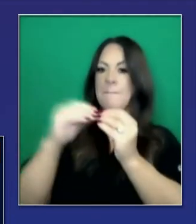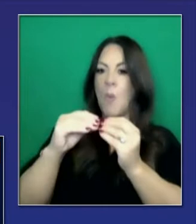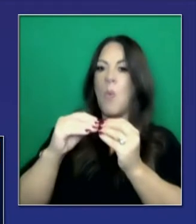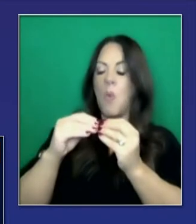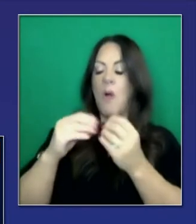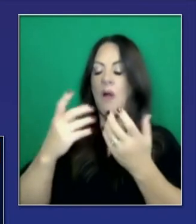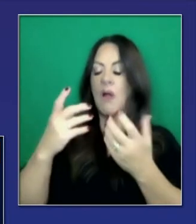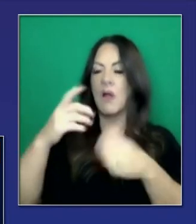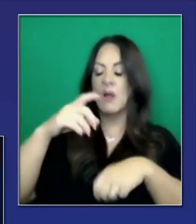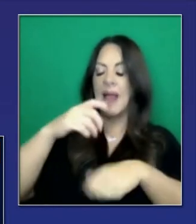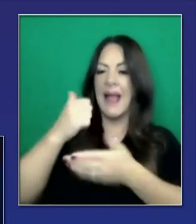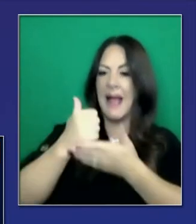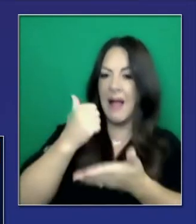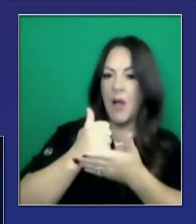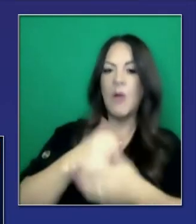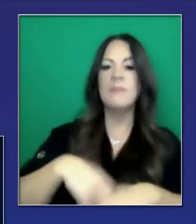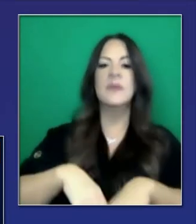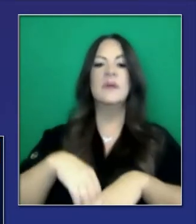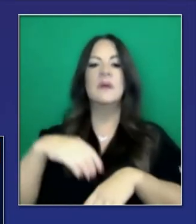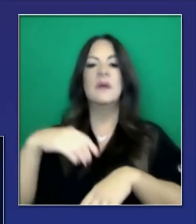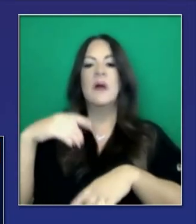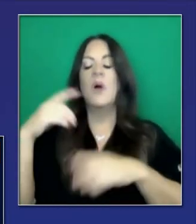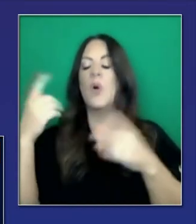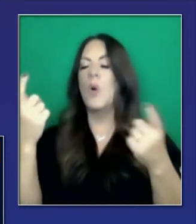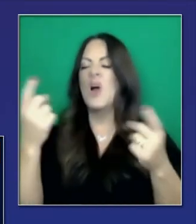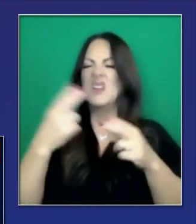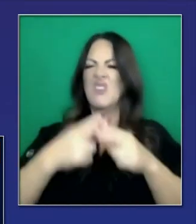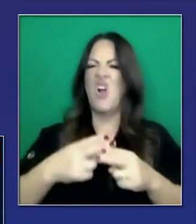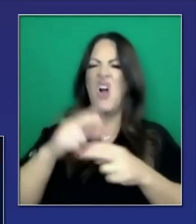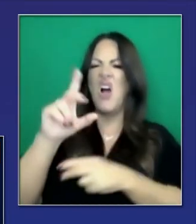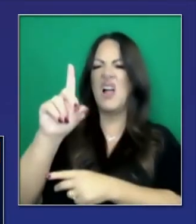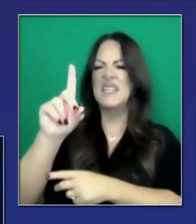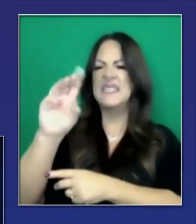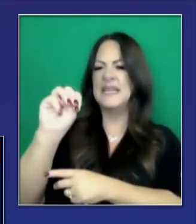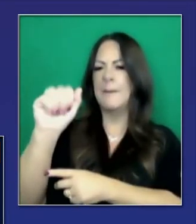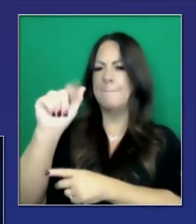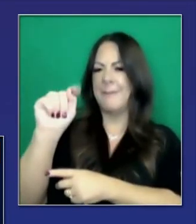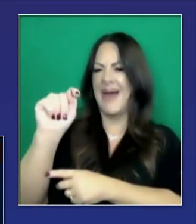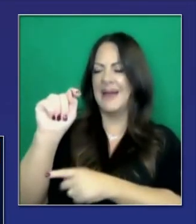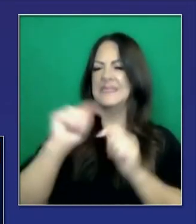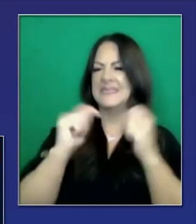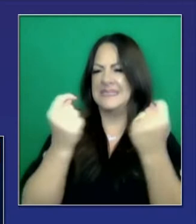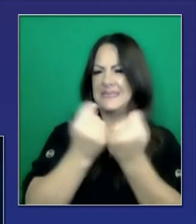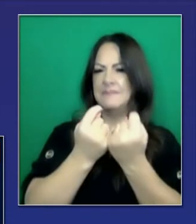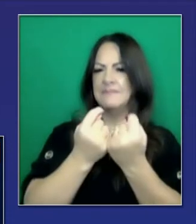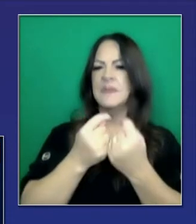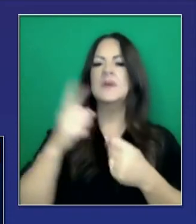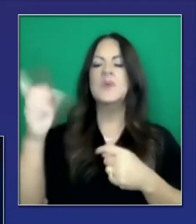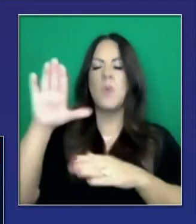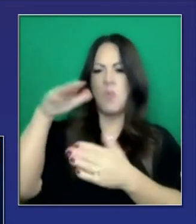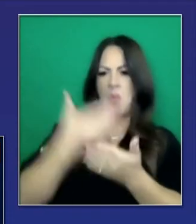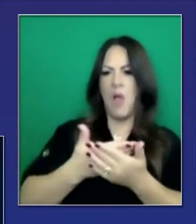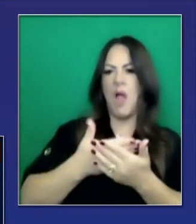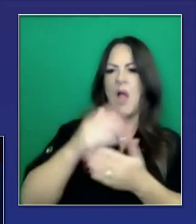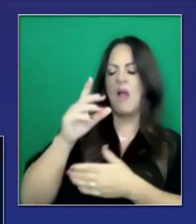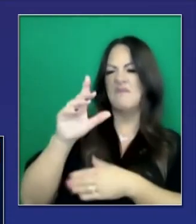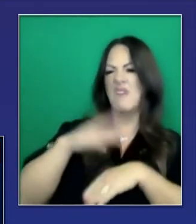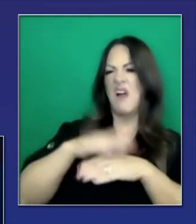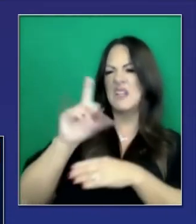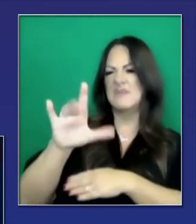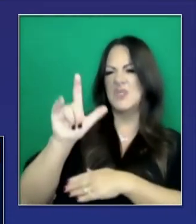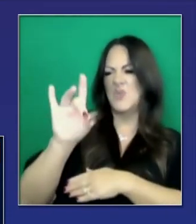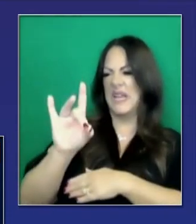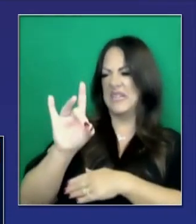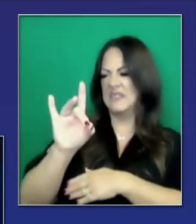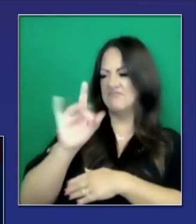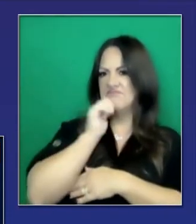especiales, D-MAT, que serán desplegados a través del sur de California. Particularmente, hay un